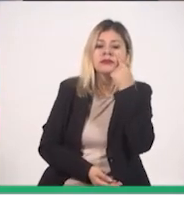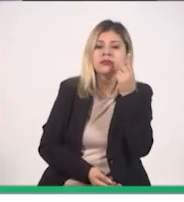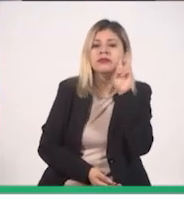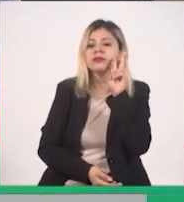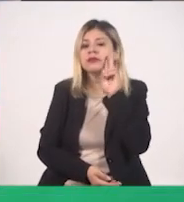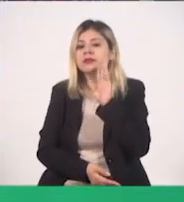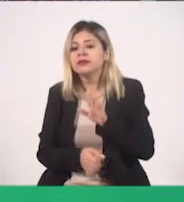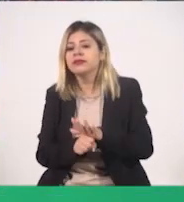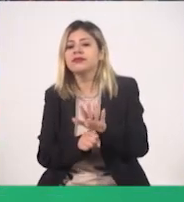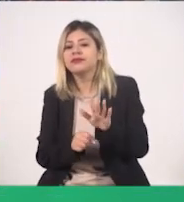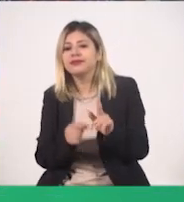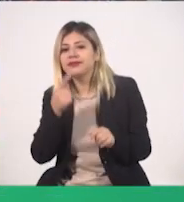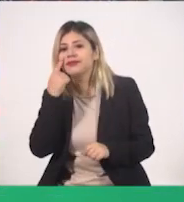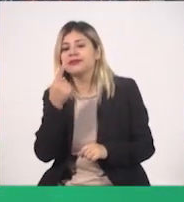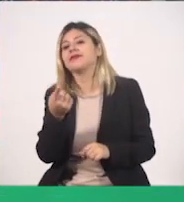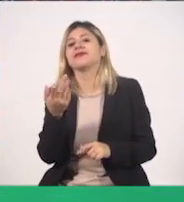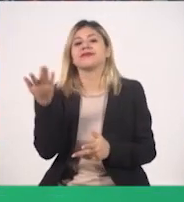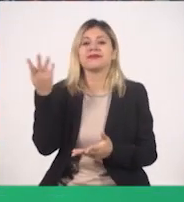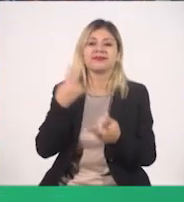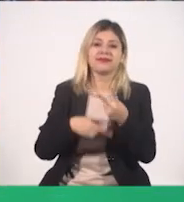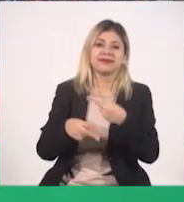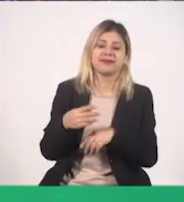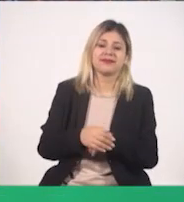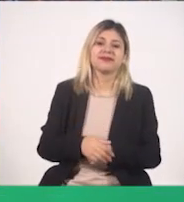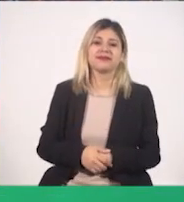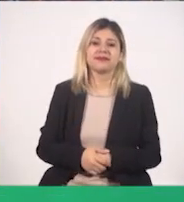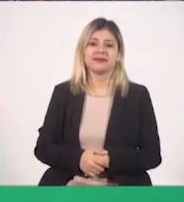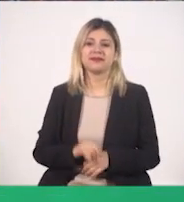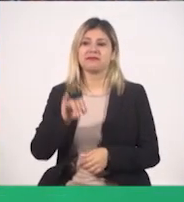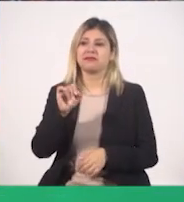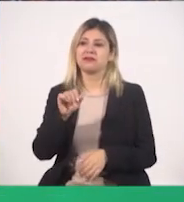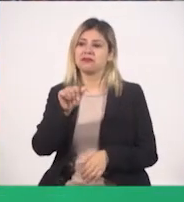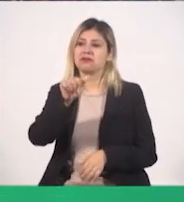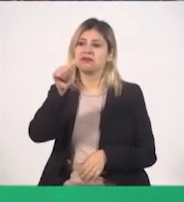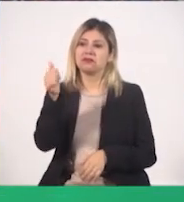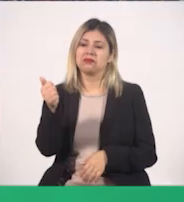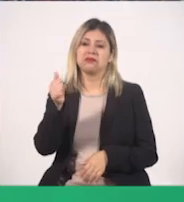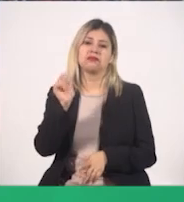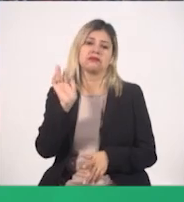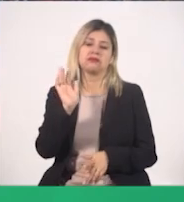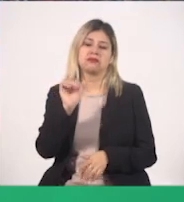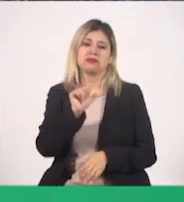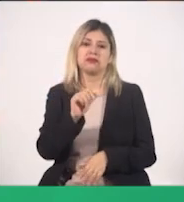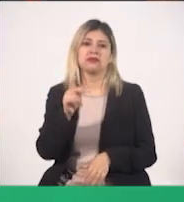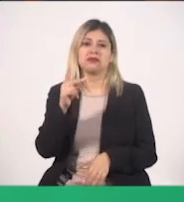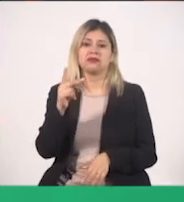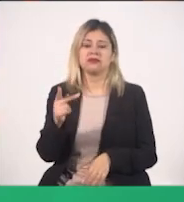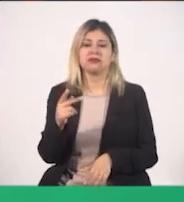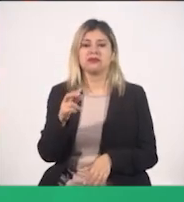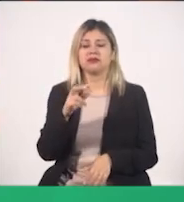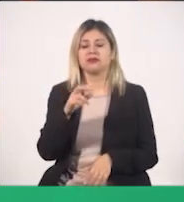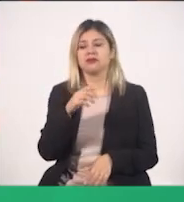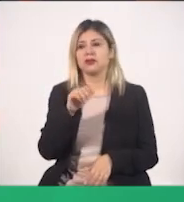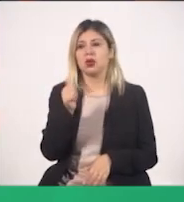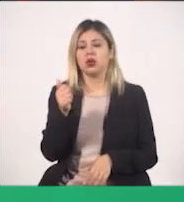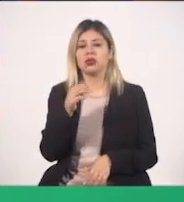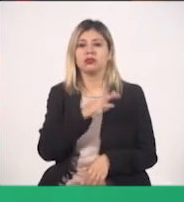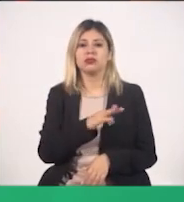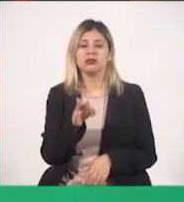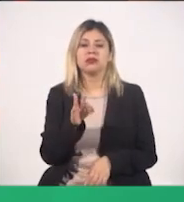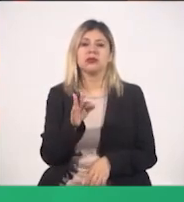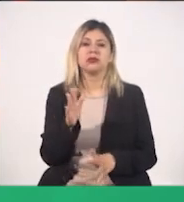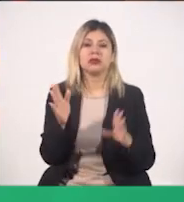elaborar algún espacio para que nos visiten. Pero también hay alojamientos a través de aplicaciones, ¿no? Porque me ha tocado ver que hay posibilidades de que hay